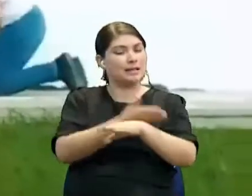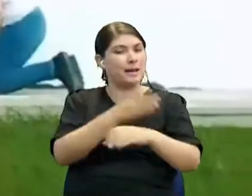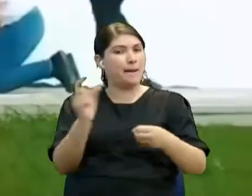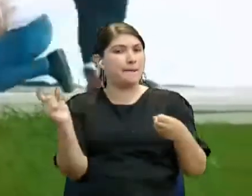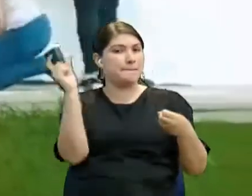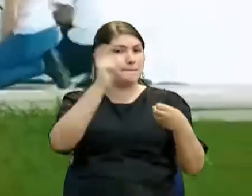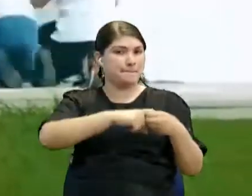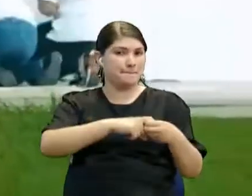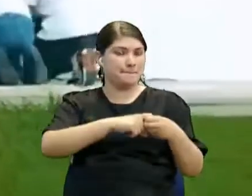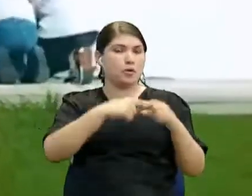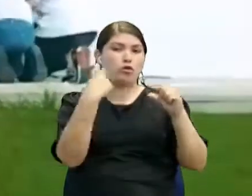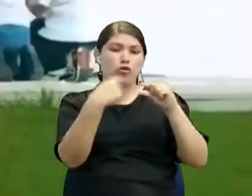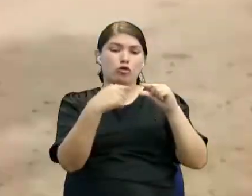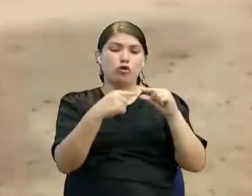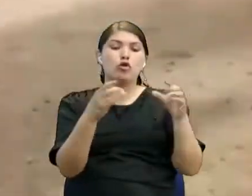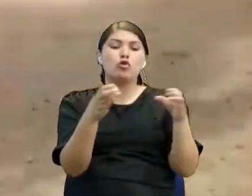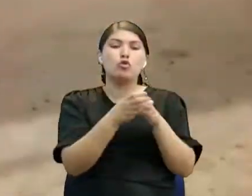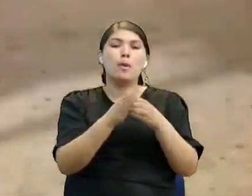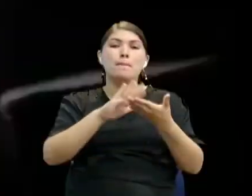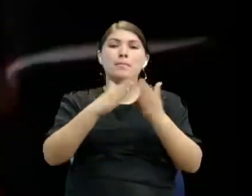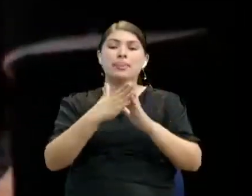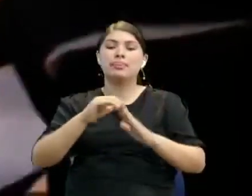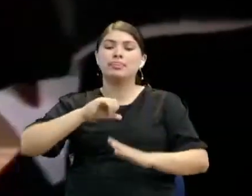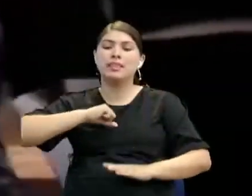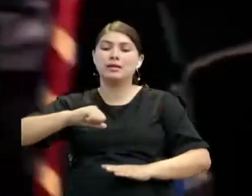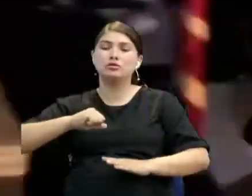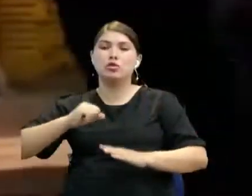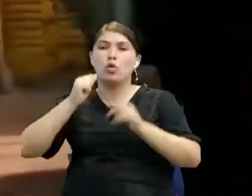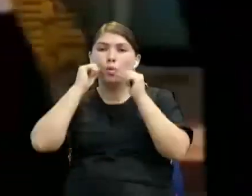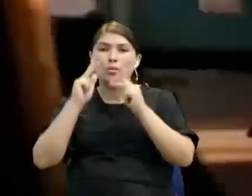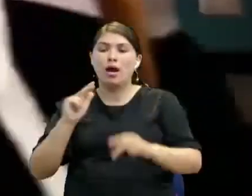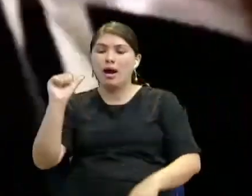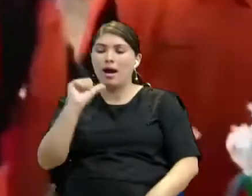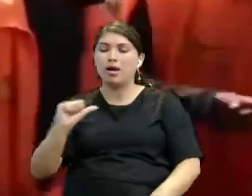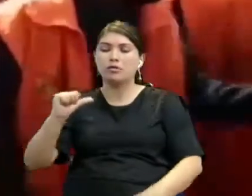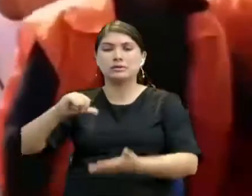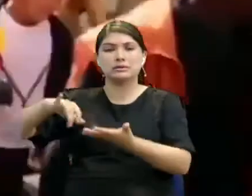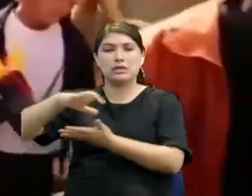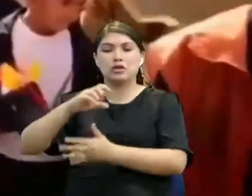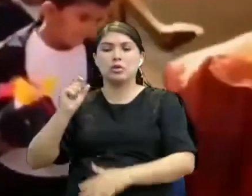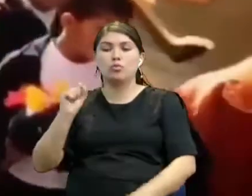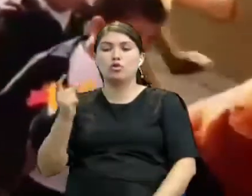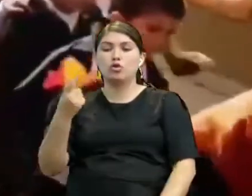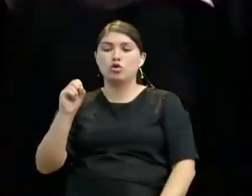inscripción previa al correo grupo de paz y derechos humanos arroba santander.gov.co